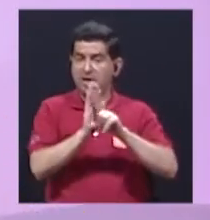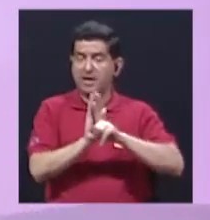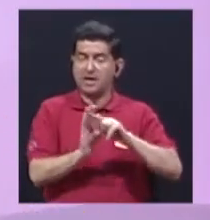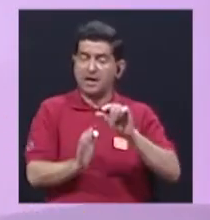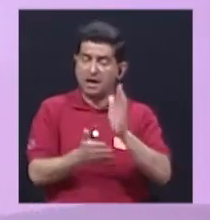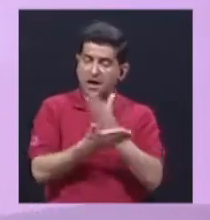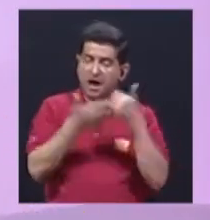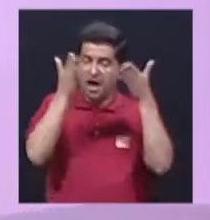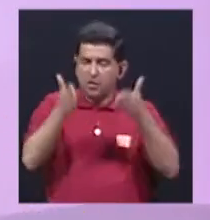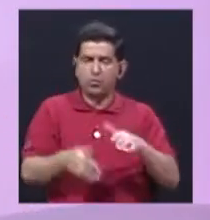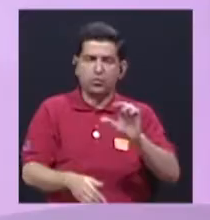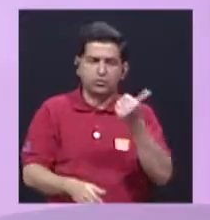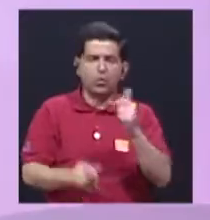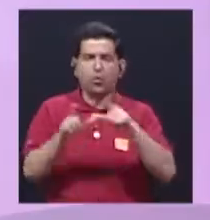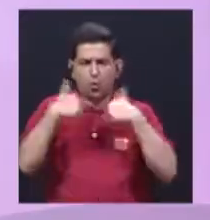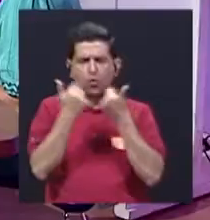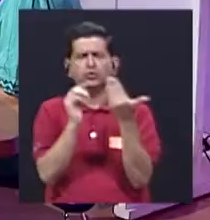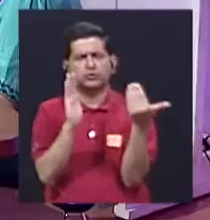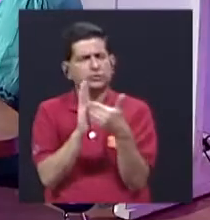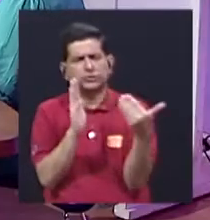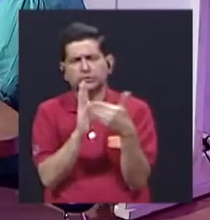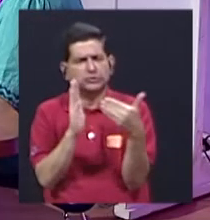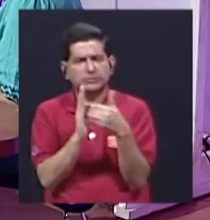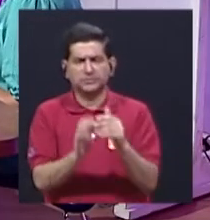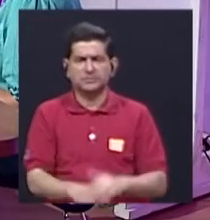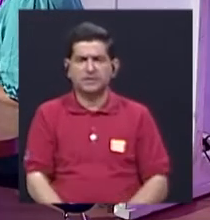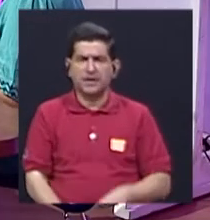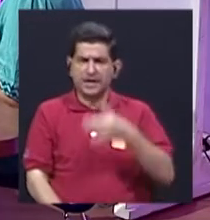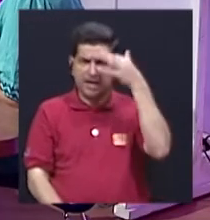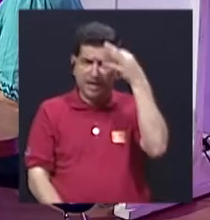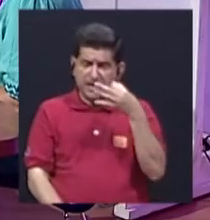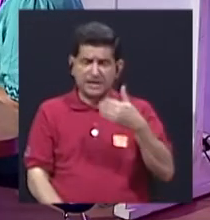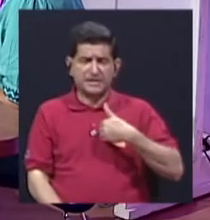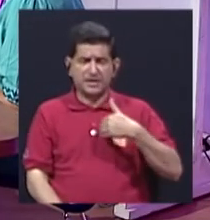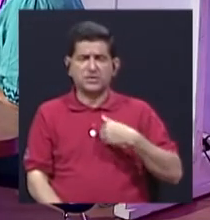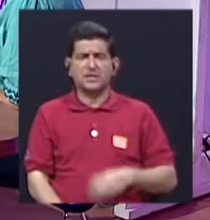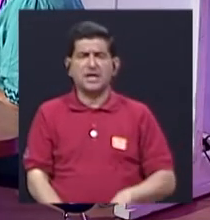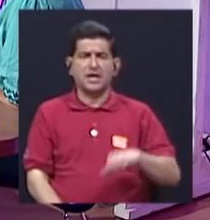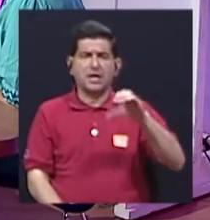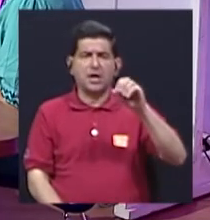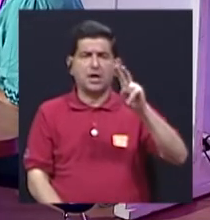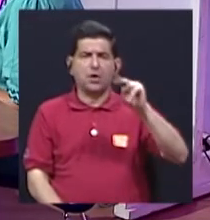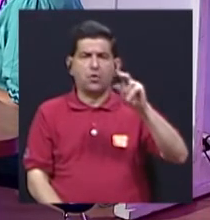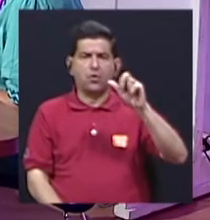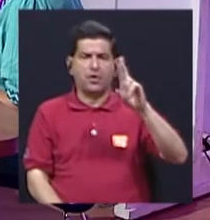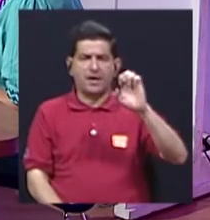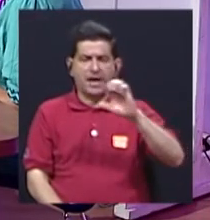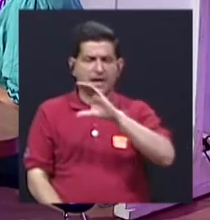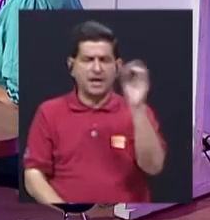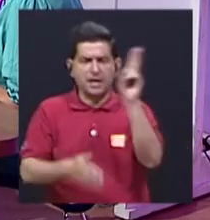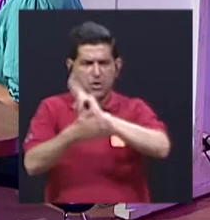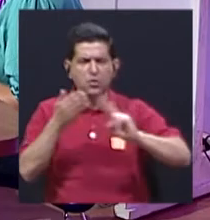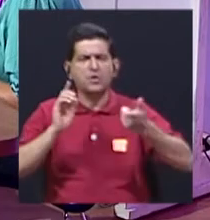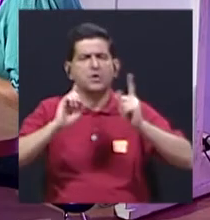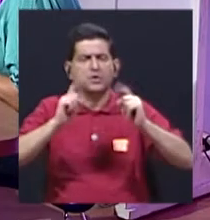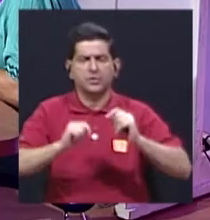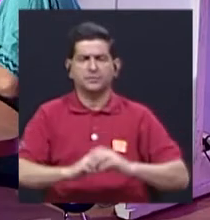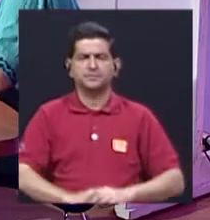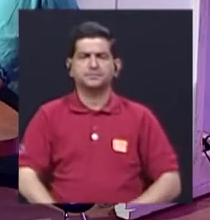que hay otros sectores que se perjudican mucho. ¿Qué posición tienen, no sé, CONARE, las universidades, en relación con esto? Bueno,